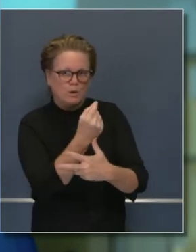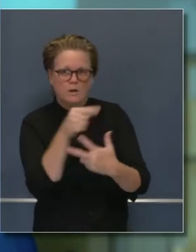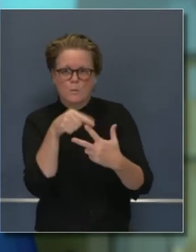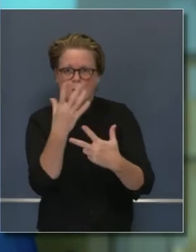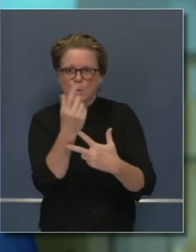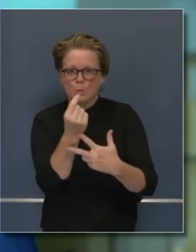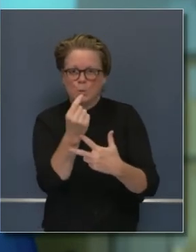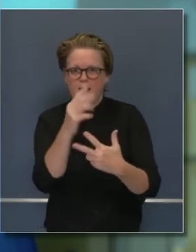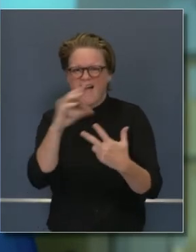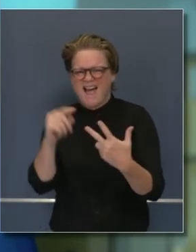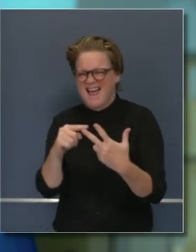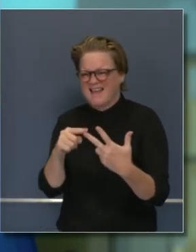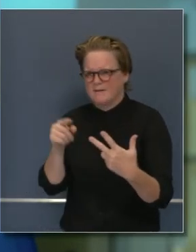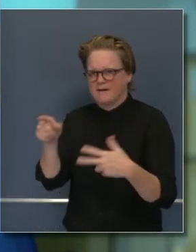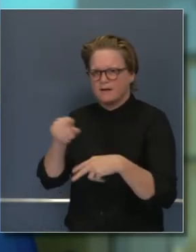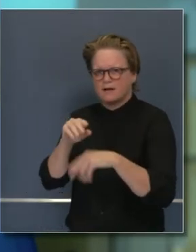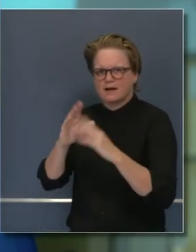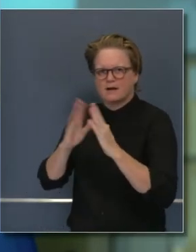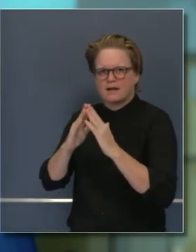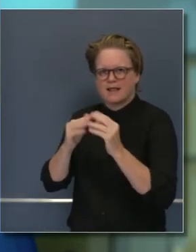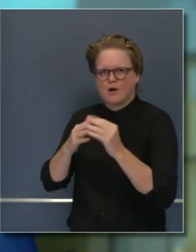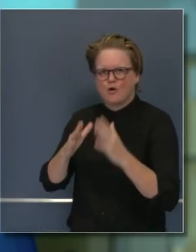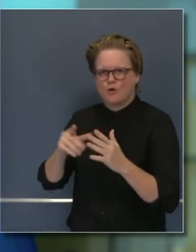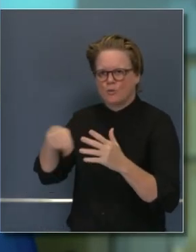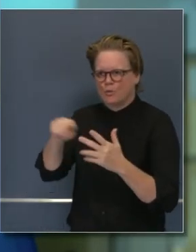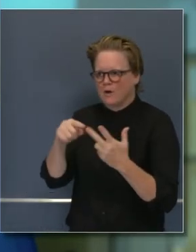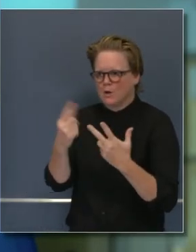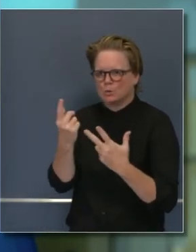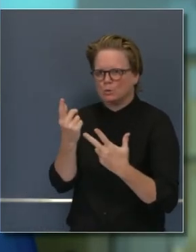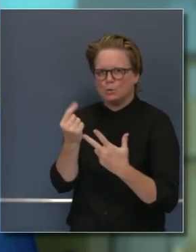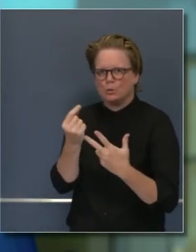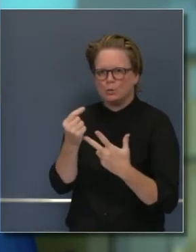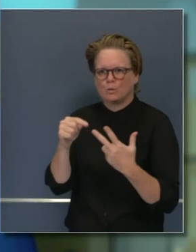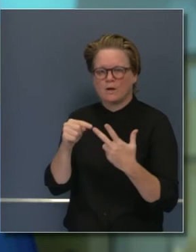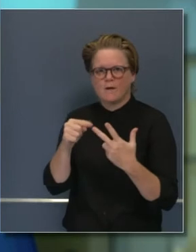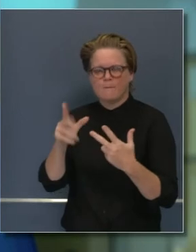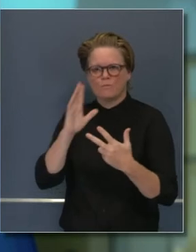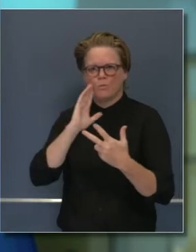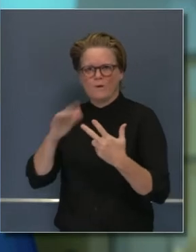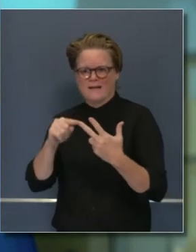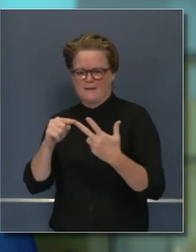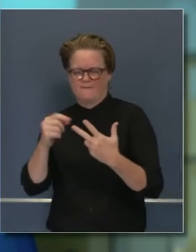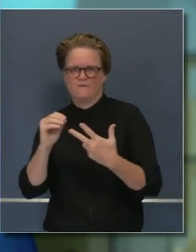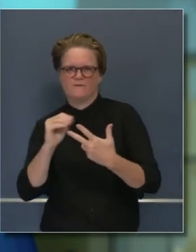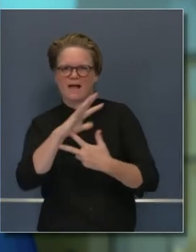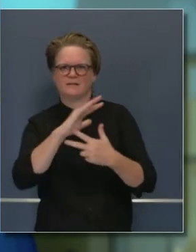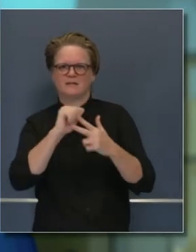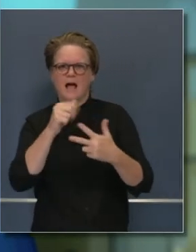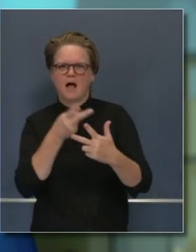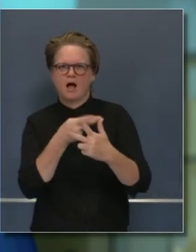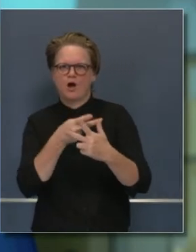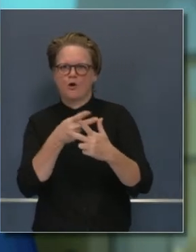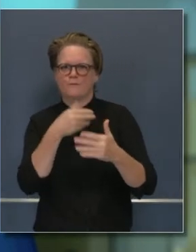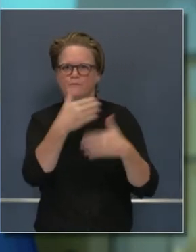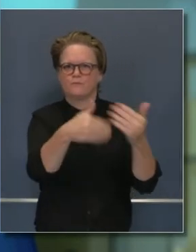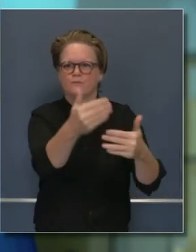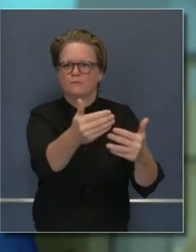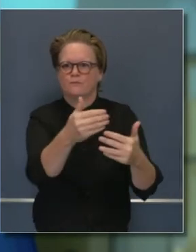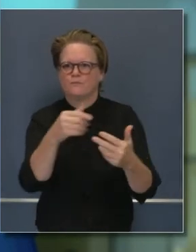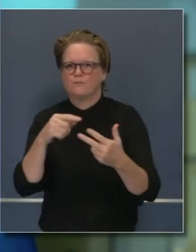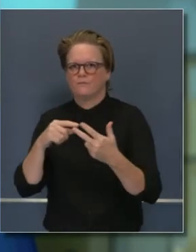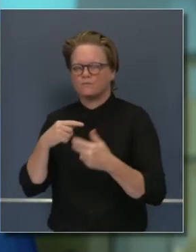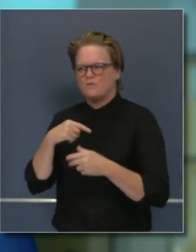consultorio u asesor que va a ser muy influencial dando consultoría a esos dos grupos